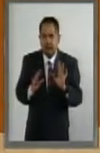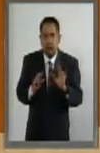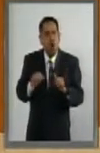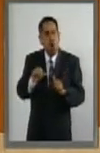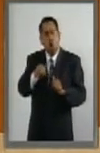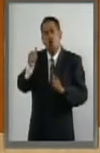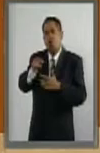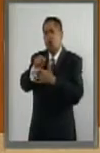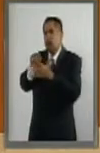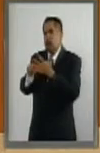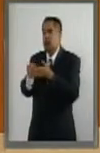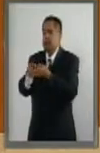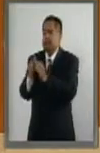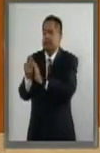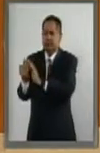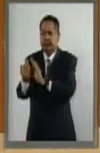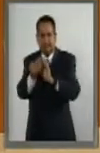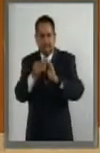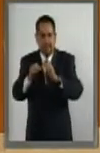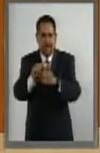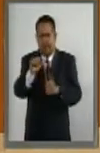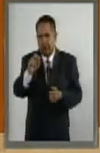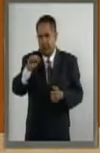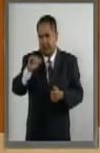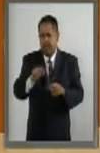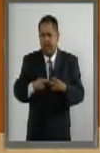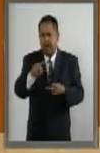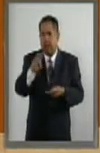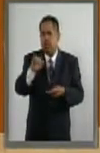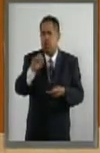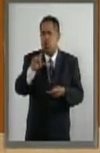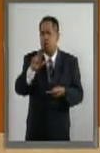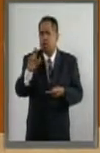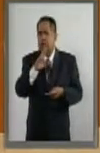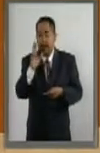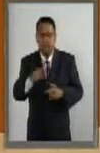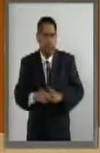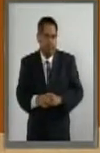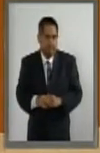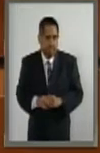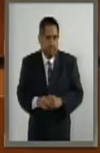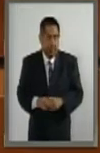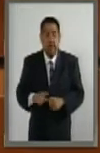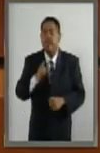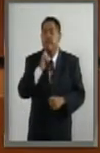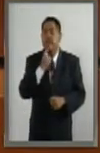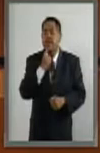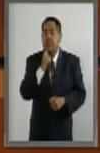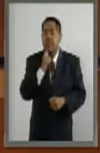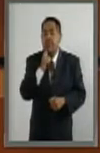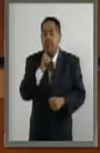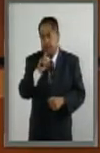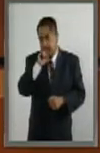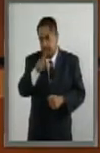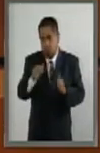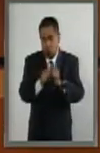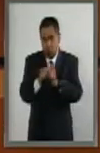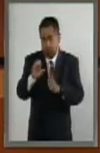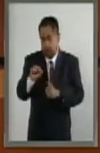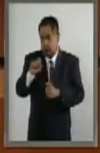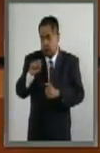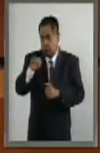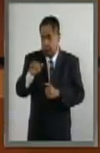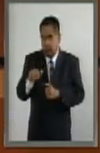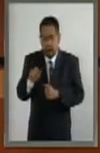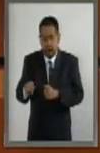importantes concurrencias que se encuentran en Armenia y Belarus. Finlandia, embajada concurrente ante Estonia, es